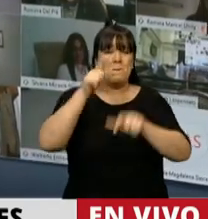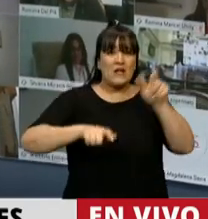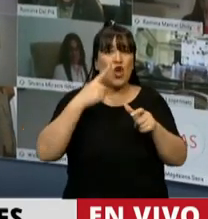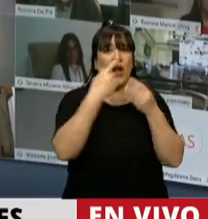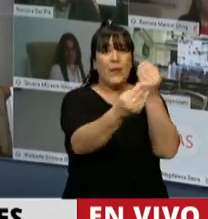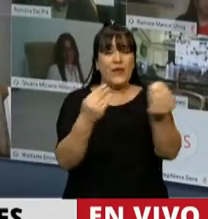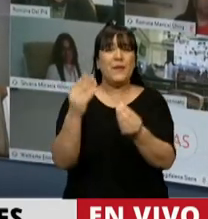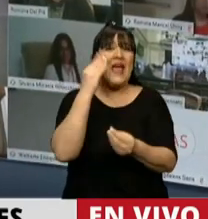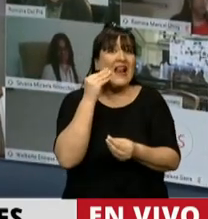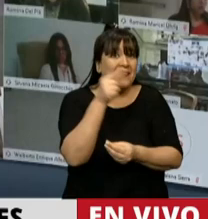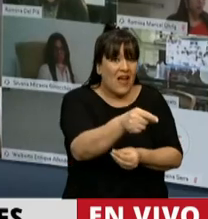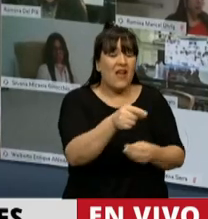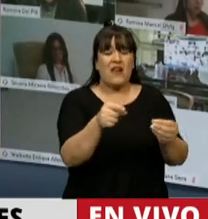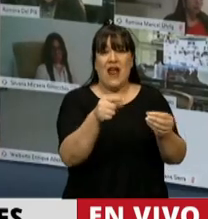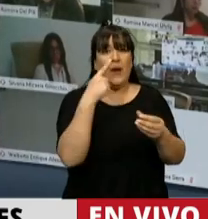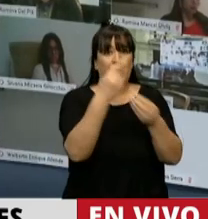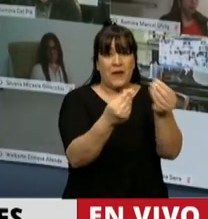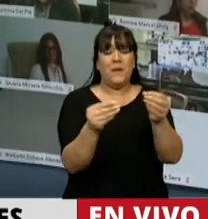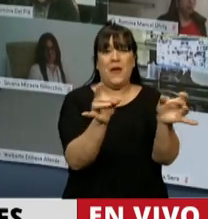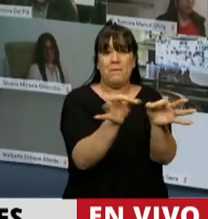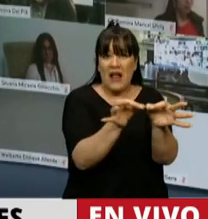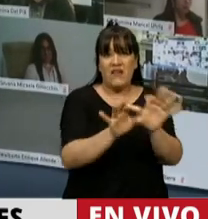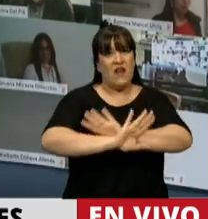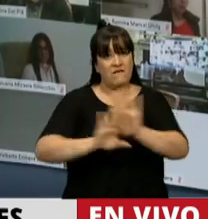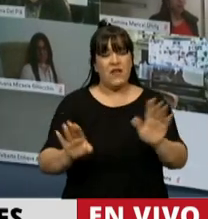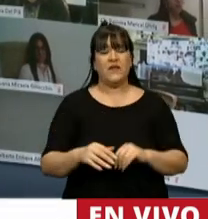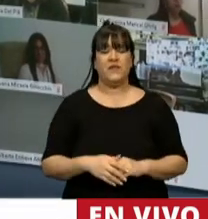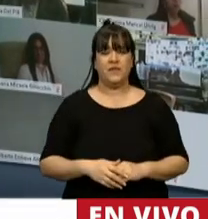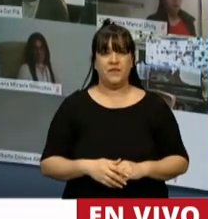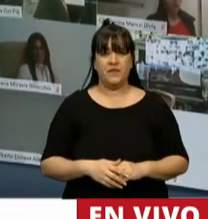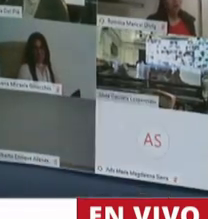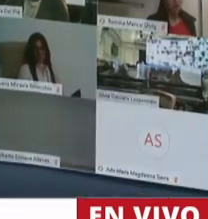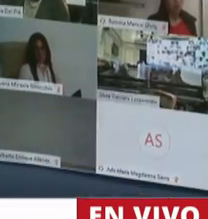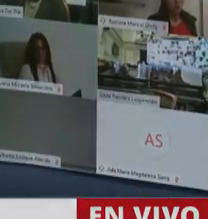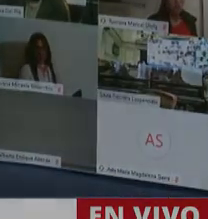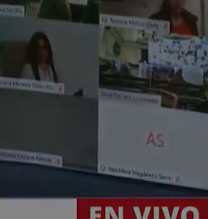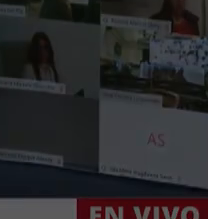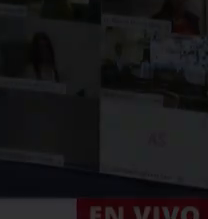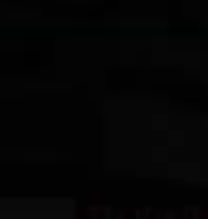y a los yanquis de toda América Latina. Muchas gracias, Presidente. Gracias, Diputado Nicolás del Caño.